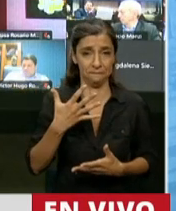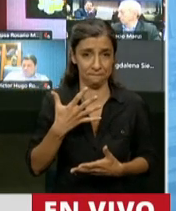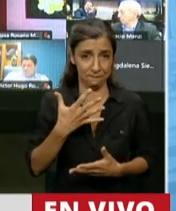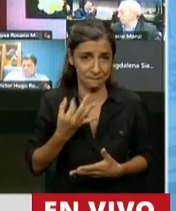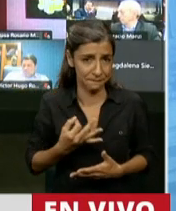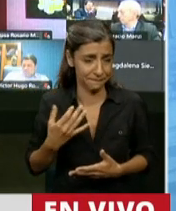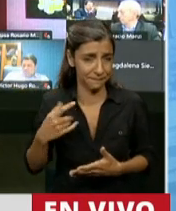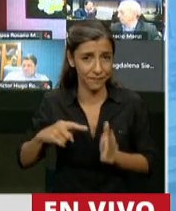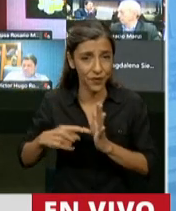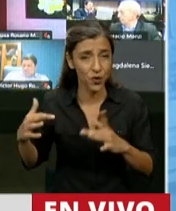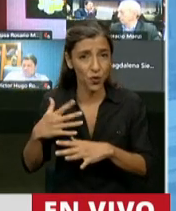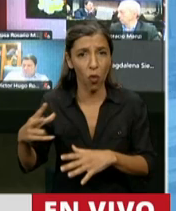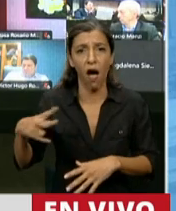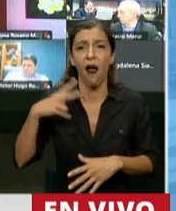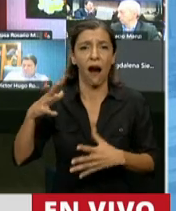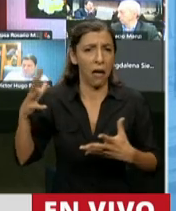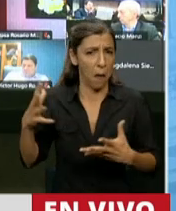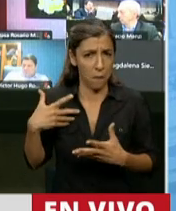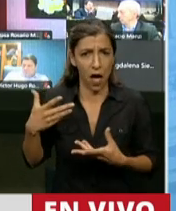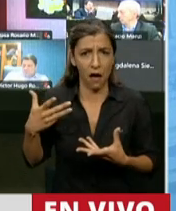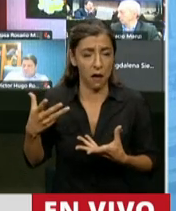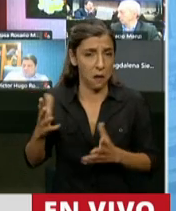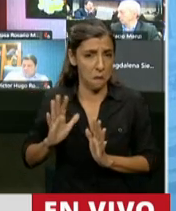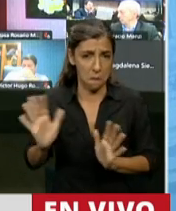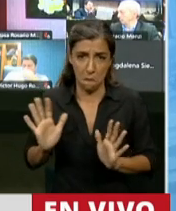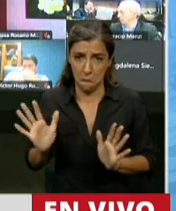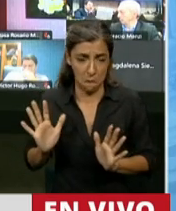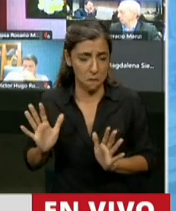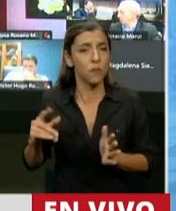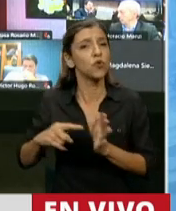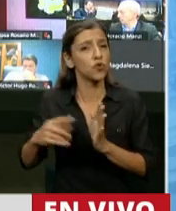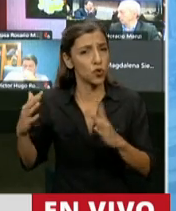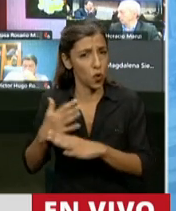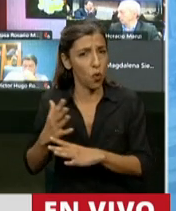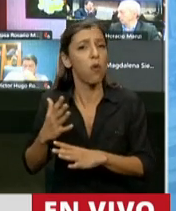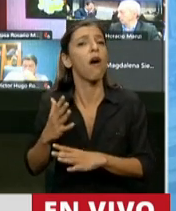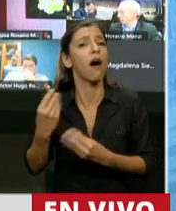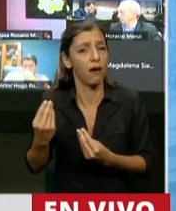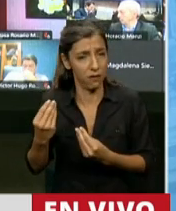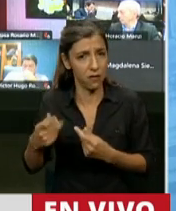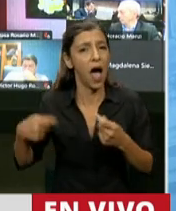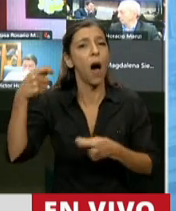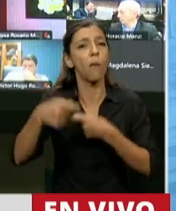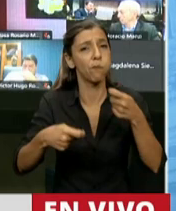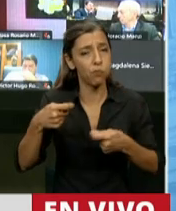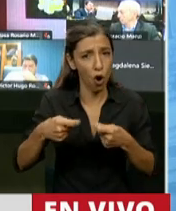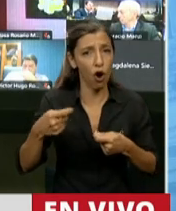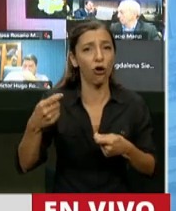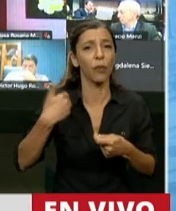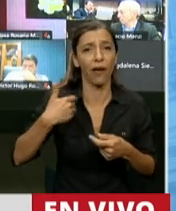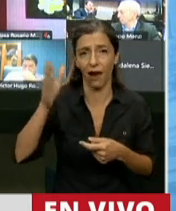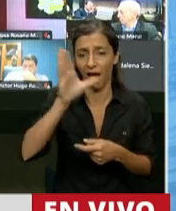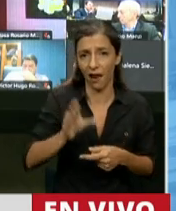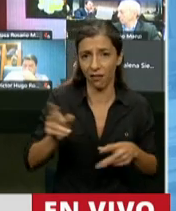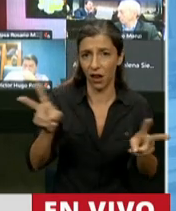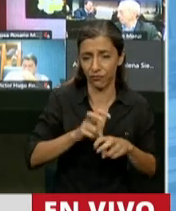La ciudad de Buenos Aires es una ciudad de las que más contribuye a la masa coparticipable. Uno de cada